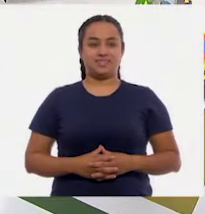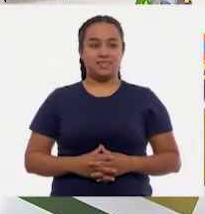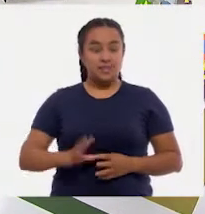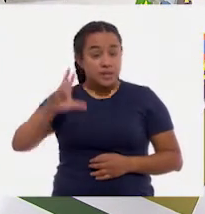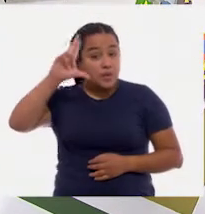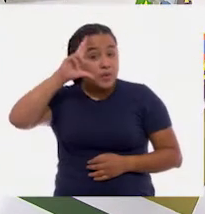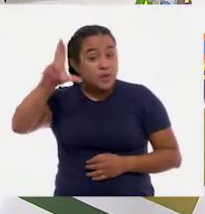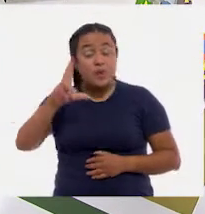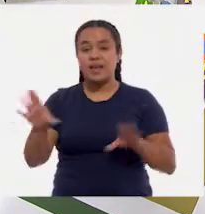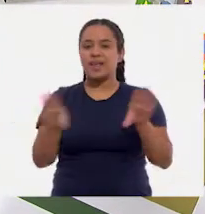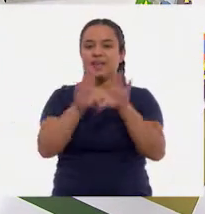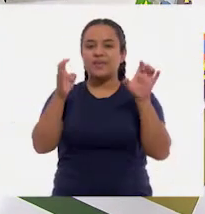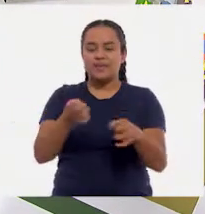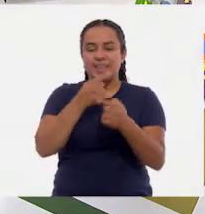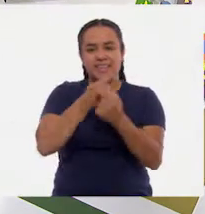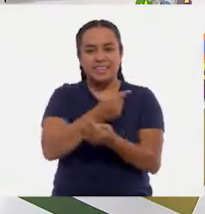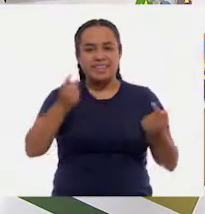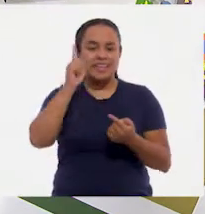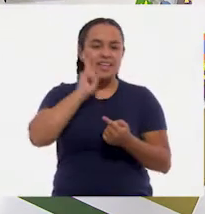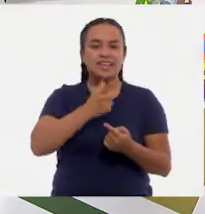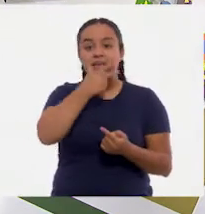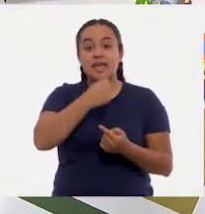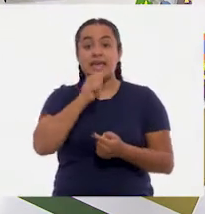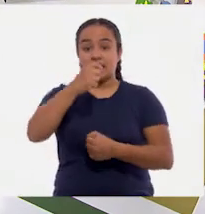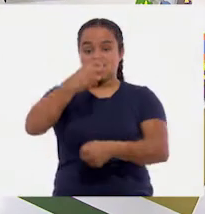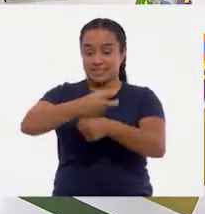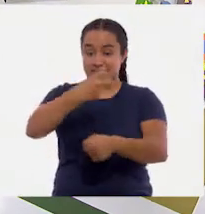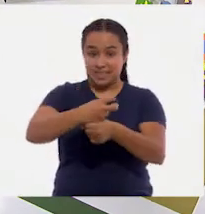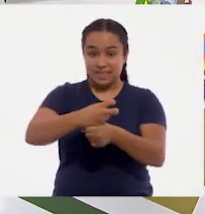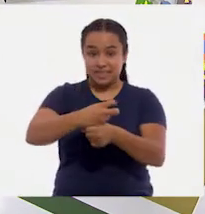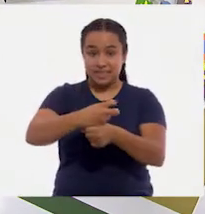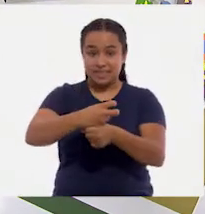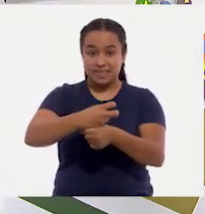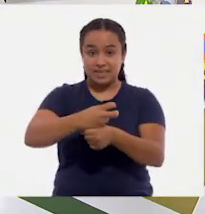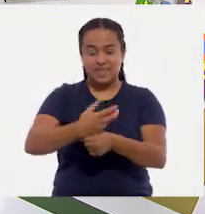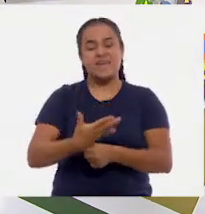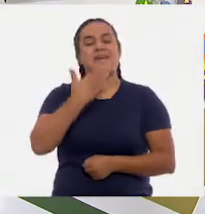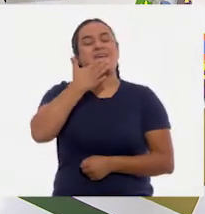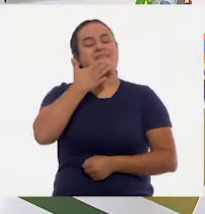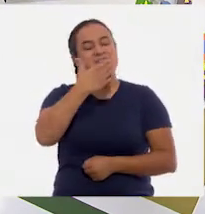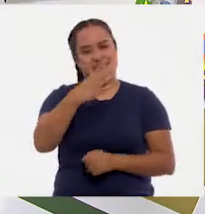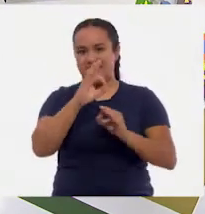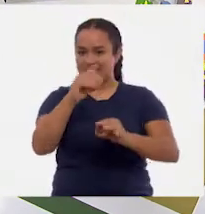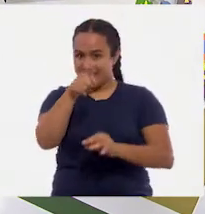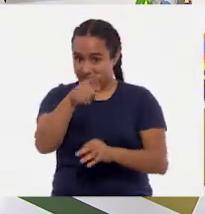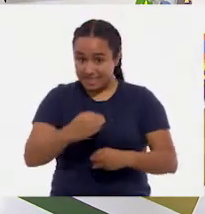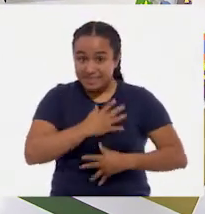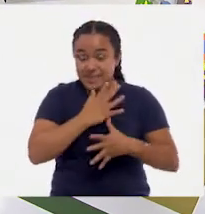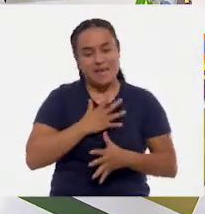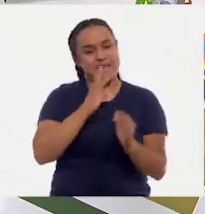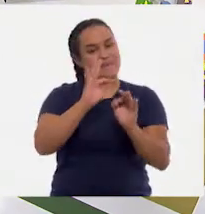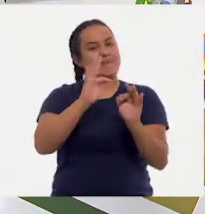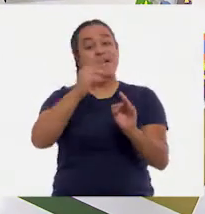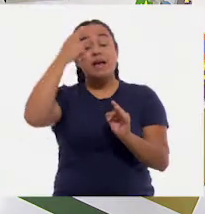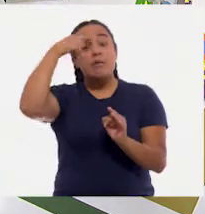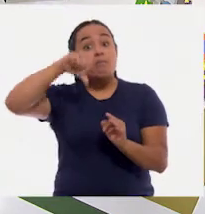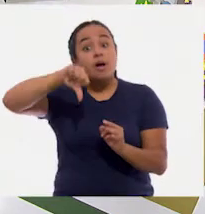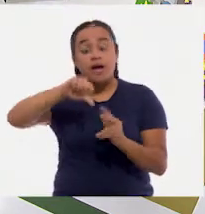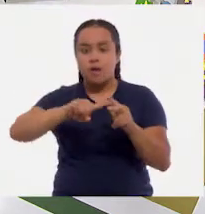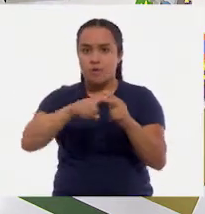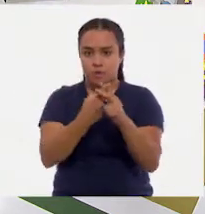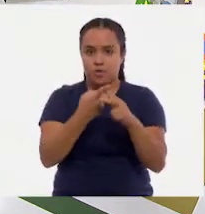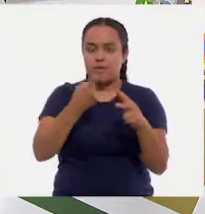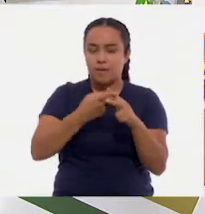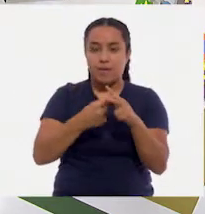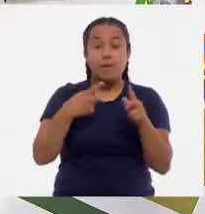¡Hola! ¿Cómo están, niñas y niños de segundo de primaria? Muy bien, ese es el ánimo que necesitamos para comenzar nuestra clase de